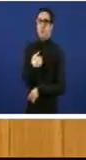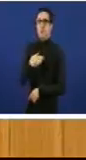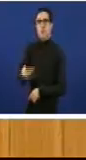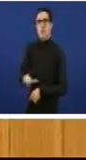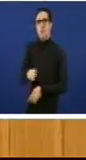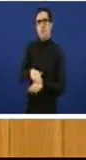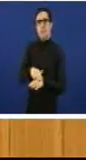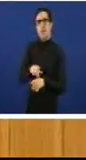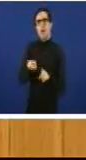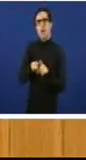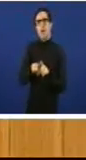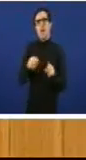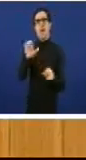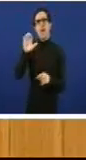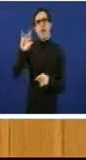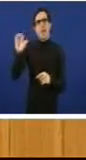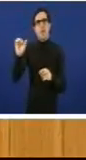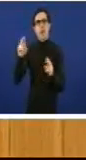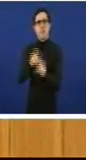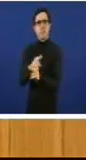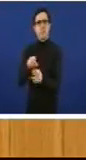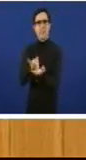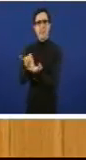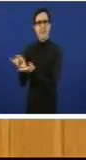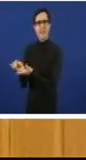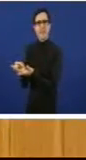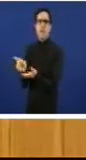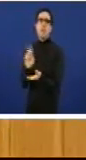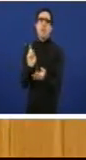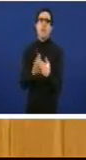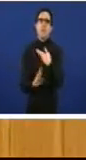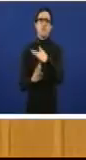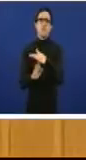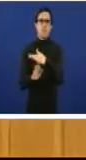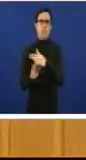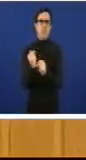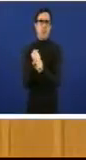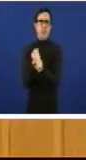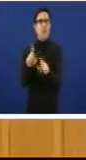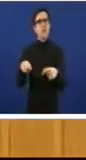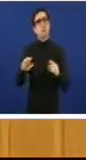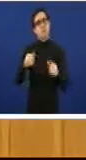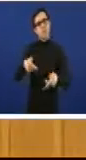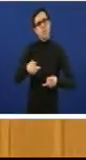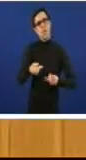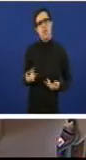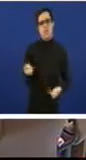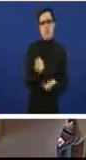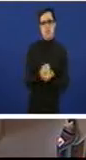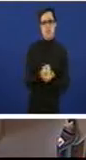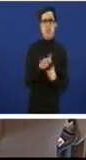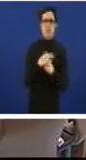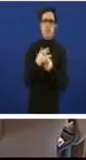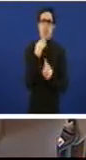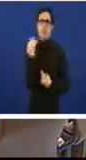cesan suspensivos. Agardamos de que teñamos un apoio a estas medidas porque servirían precisamente para